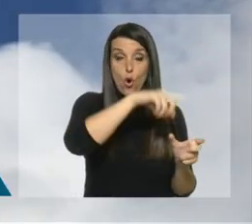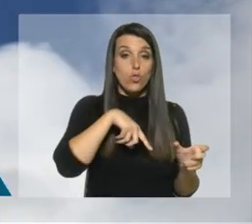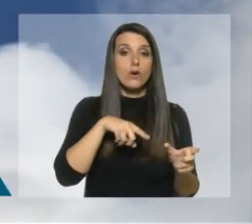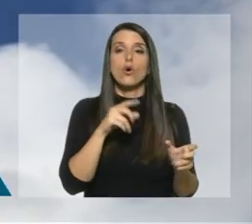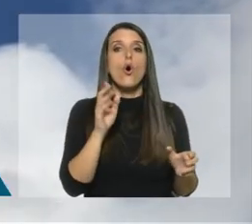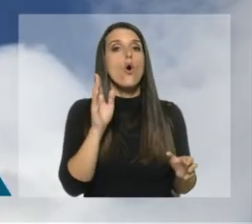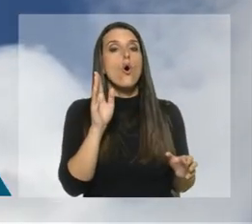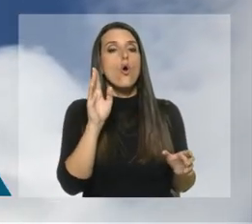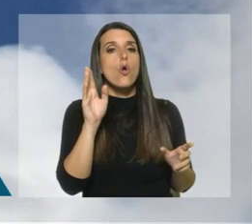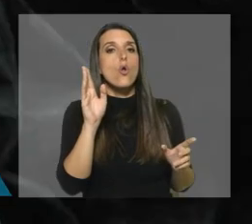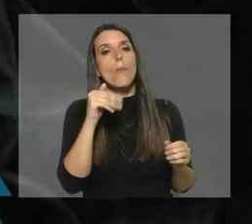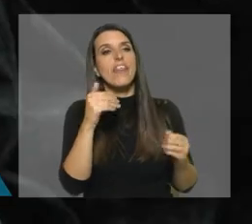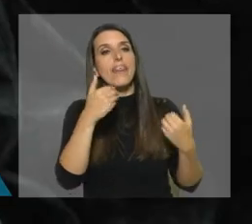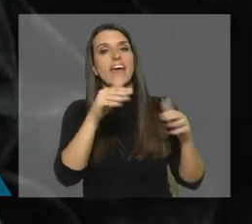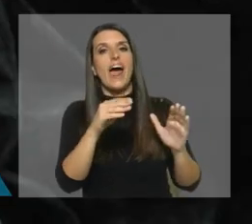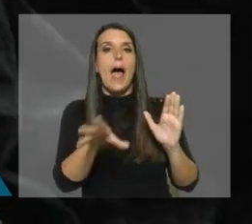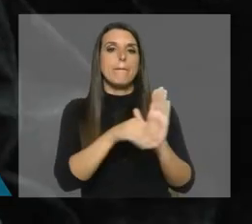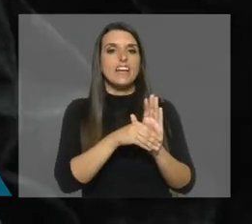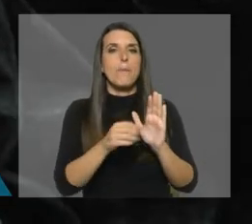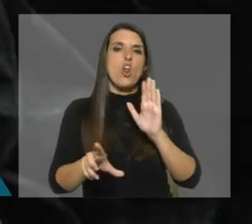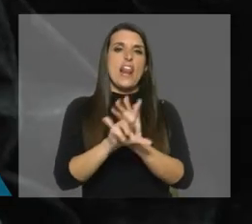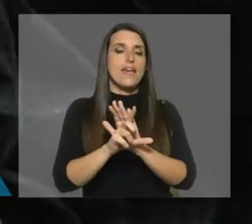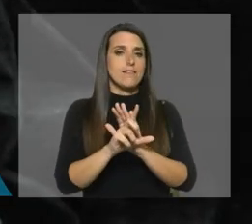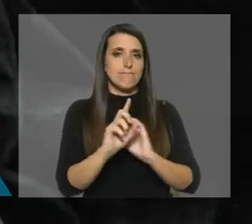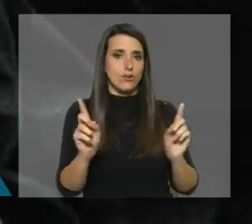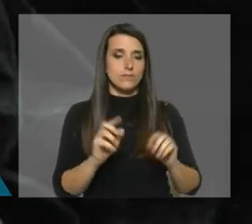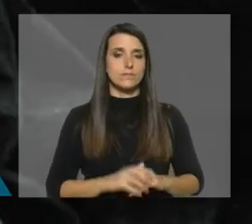pueden dejar de aplicarse por falta de una ley que los reglamente.